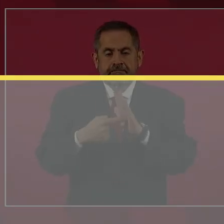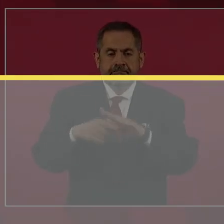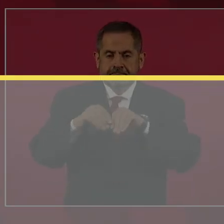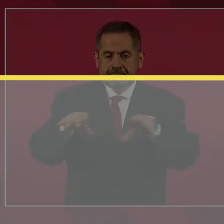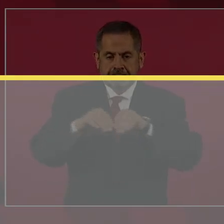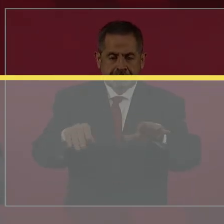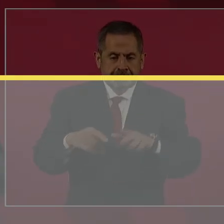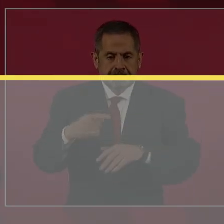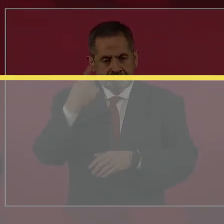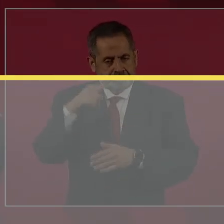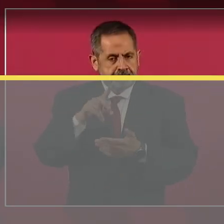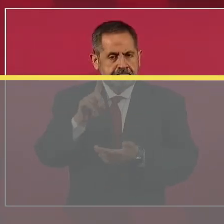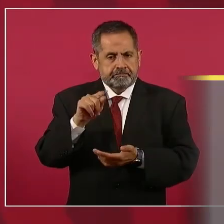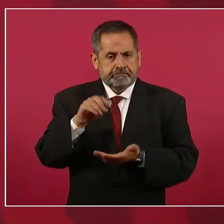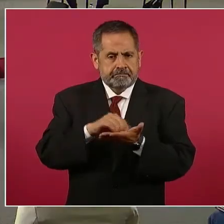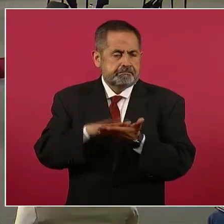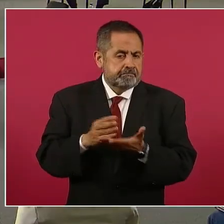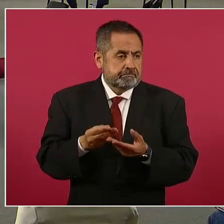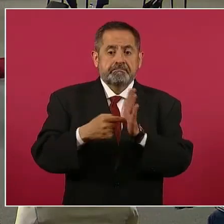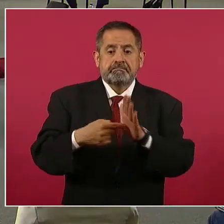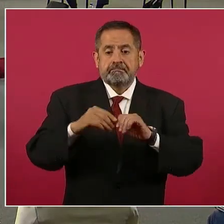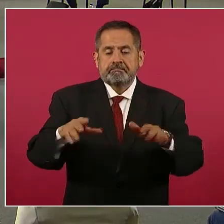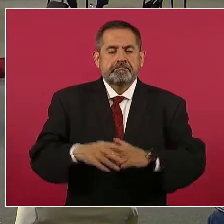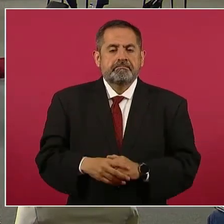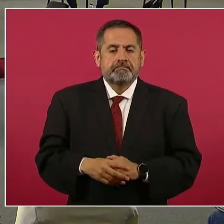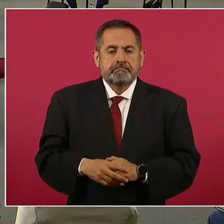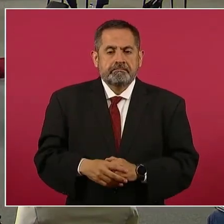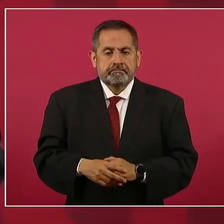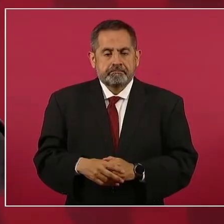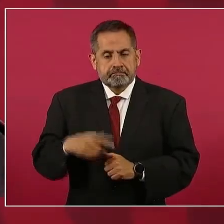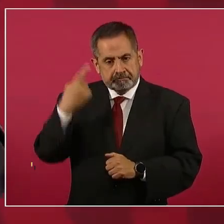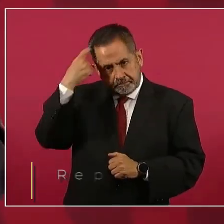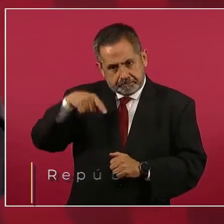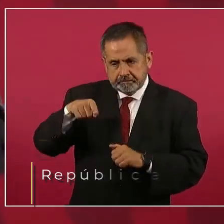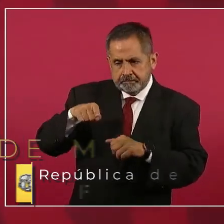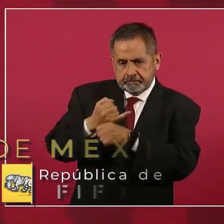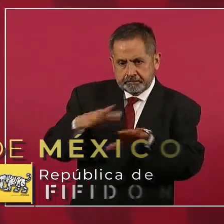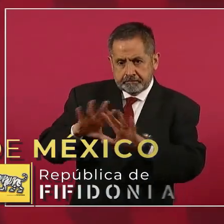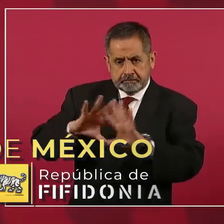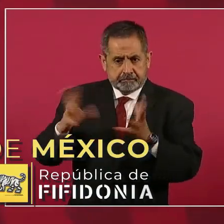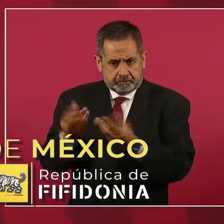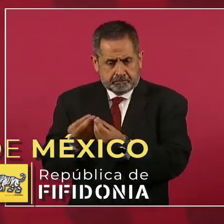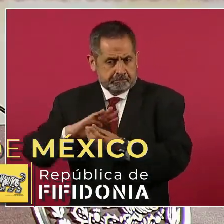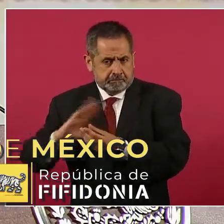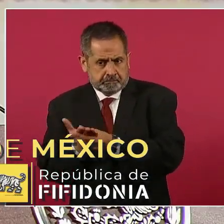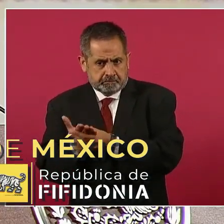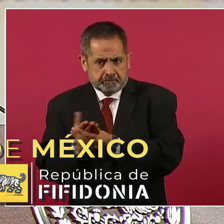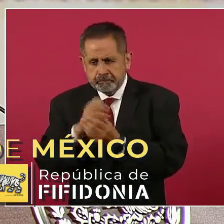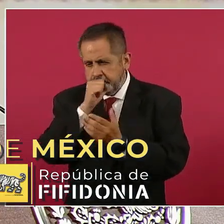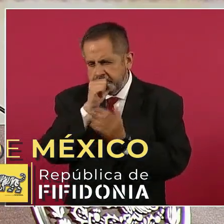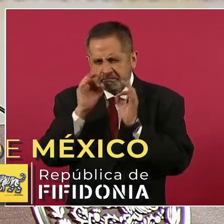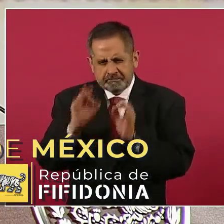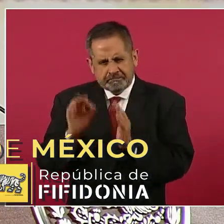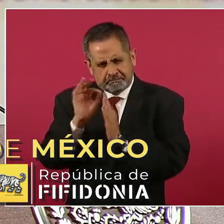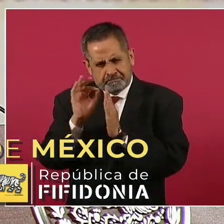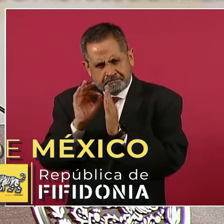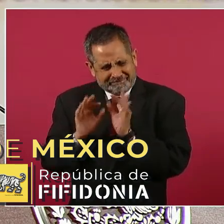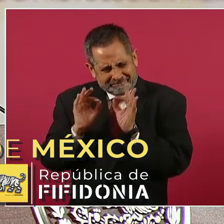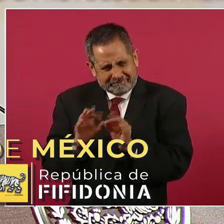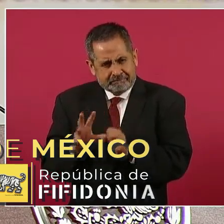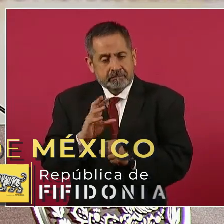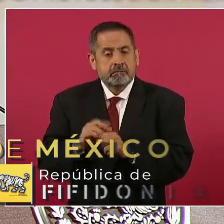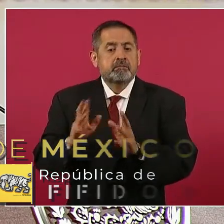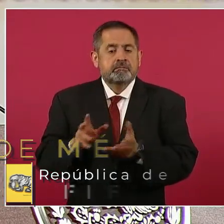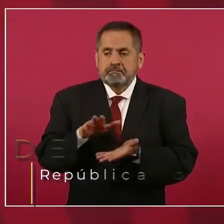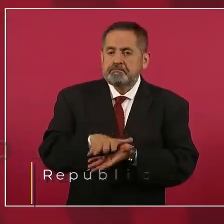de los datos. La carpeta o la información completa, con todos sus detalles y pormenores,